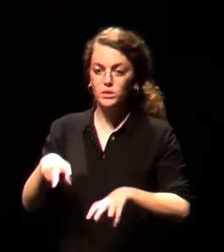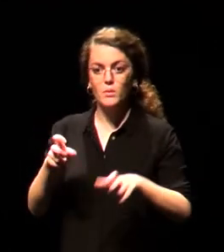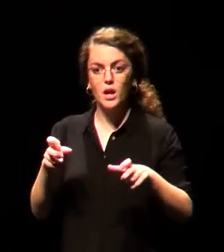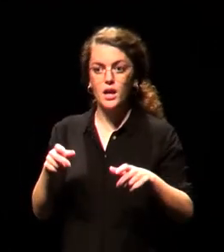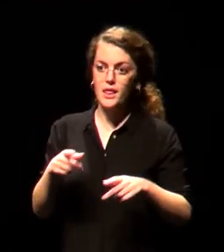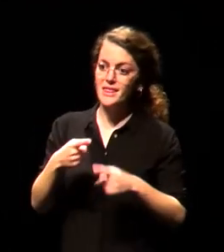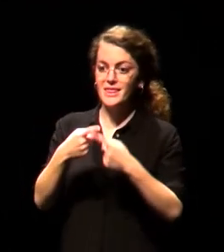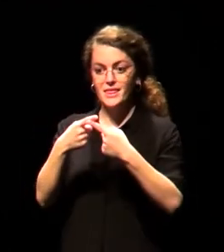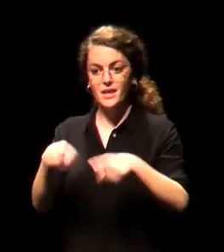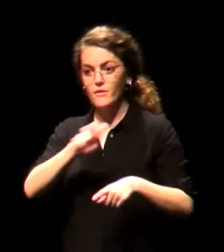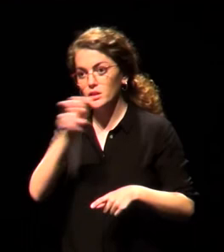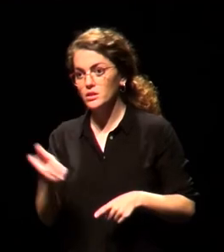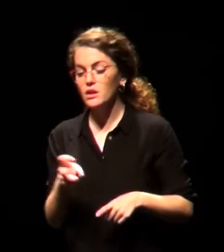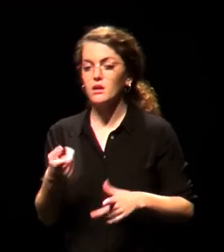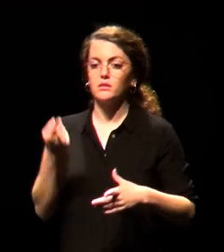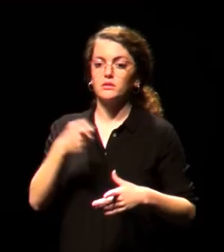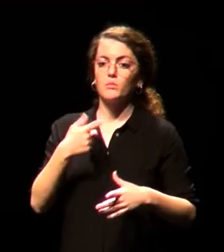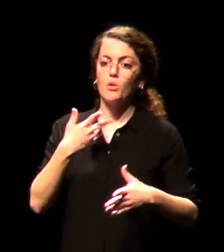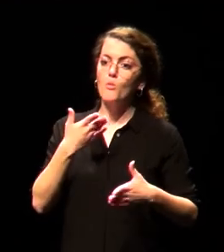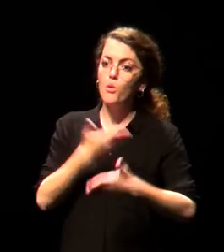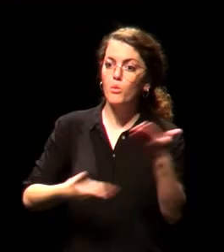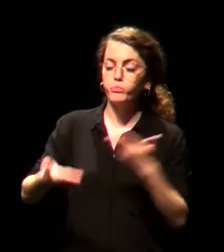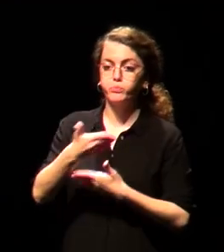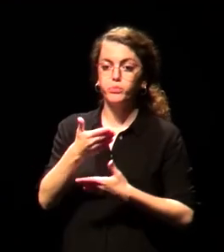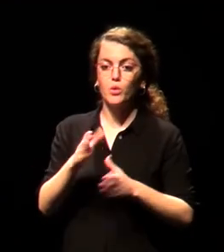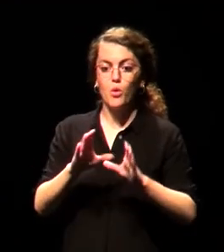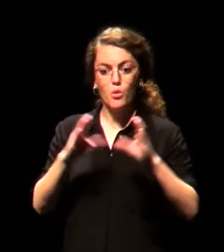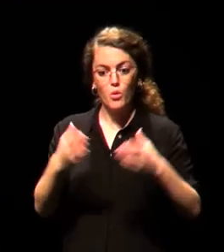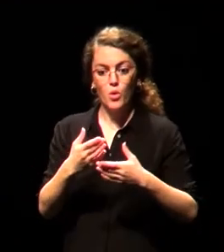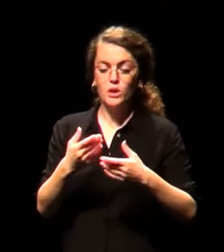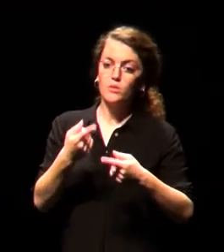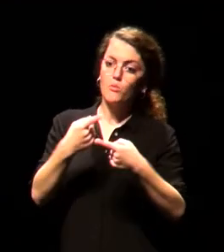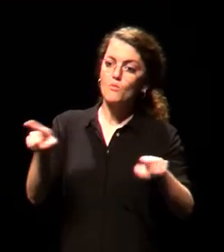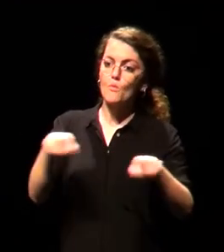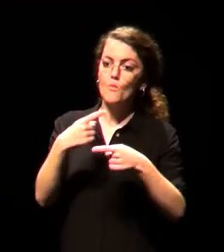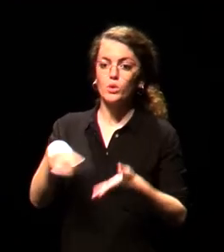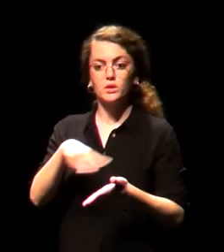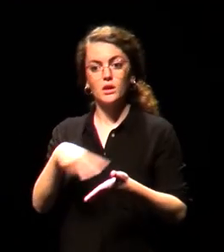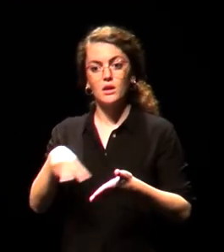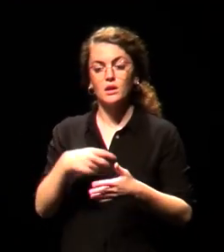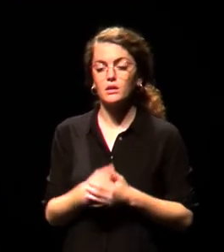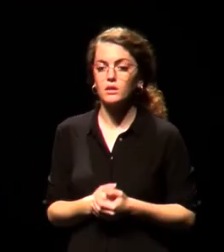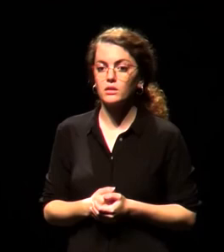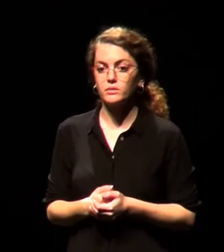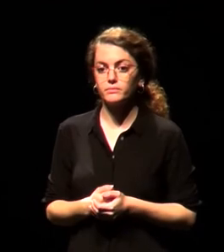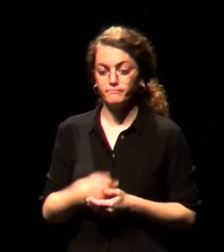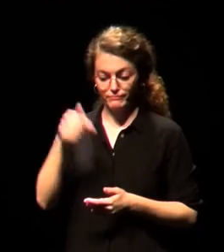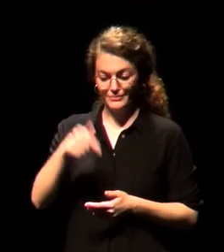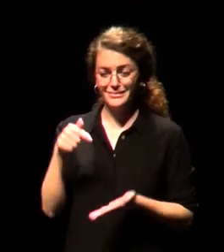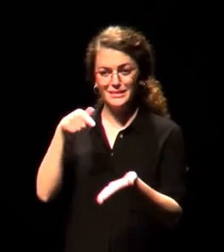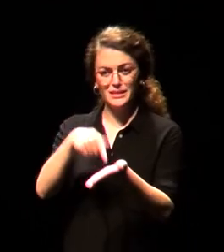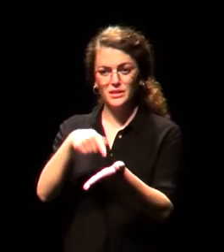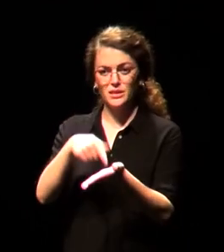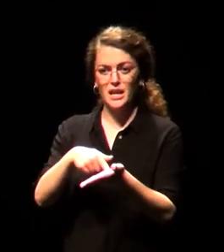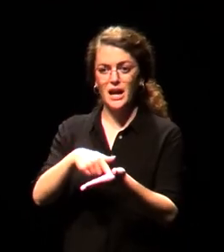mediante las artes escénicas y de la música. Pero en esta edición, específicamente, se apuesta por reivindicar los derechos culturales